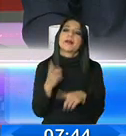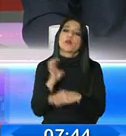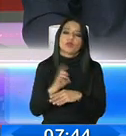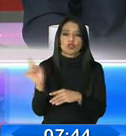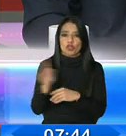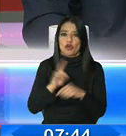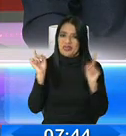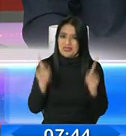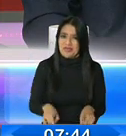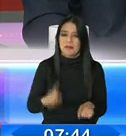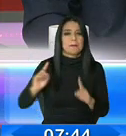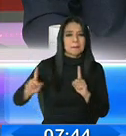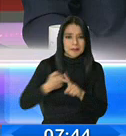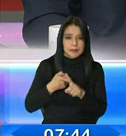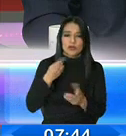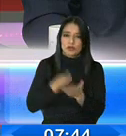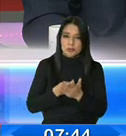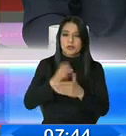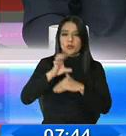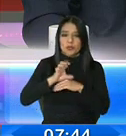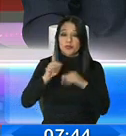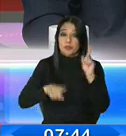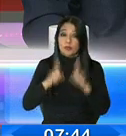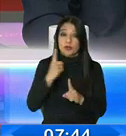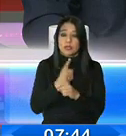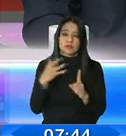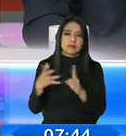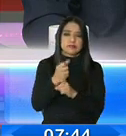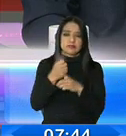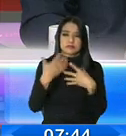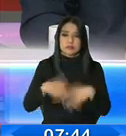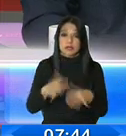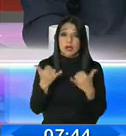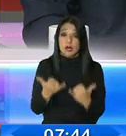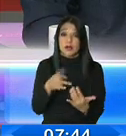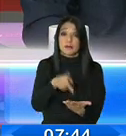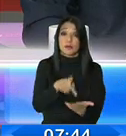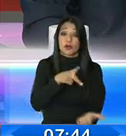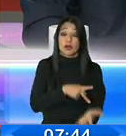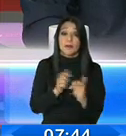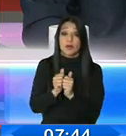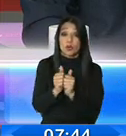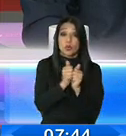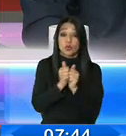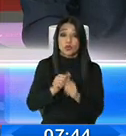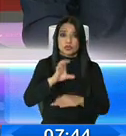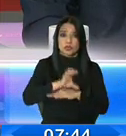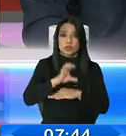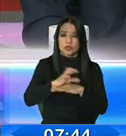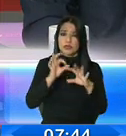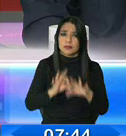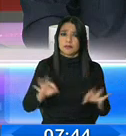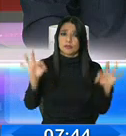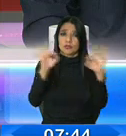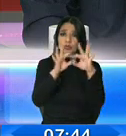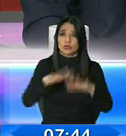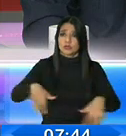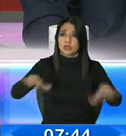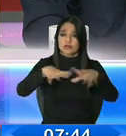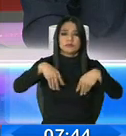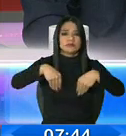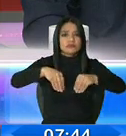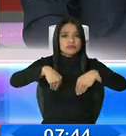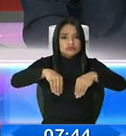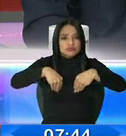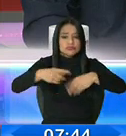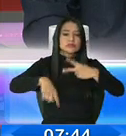y para eso también estamos ya logrando, hemos abierto este programa Juntos Ecuador con importantes cadenas de supermercados,